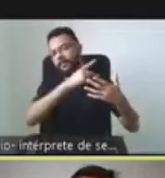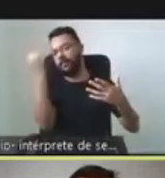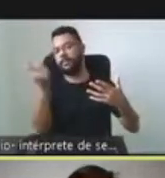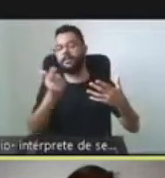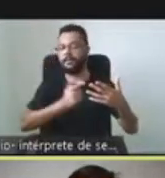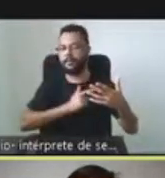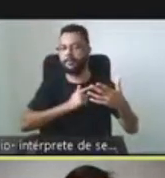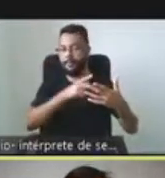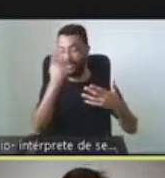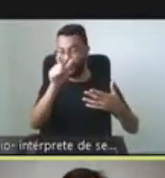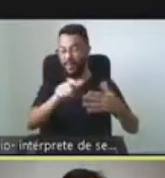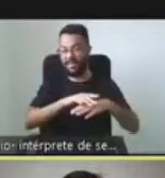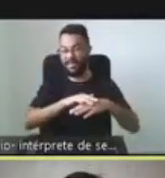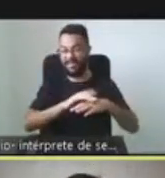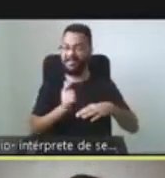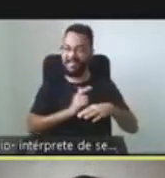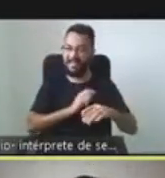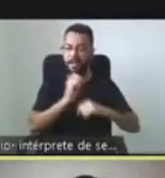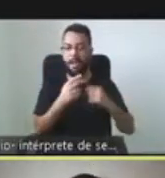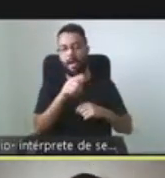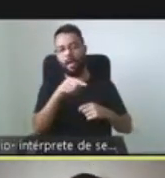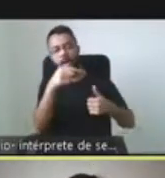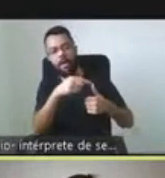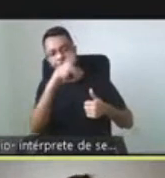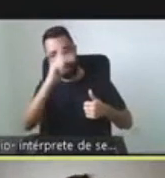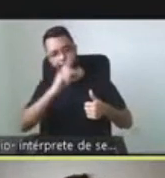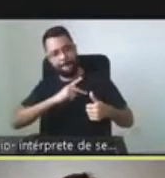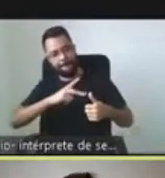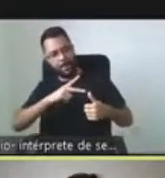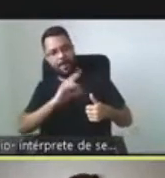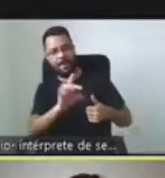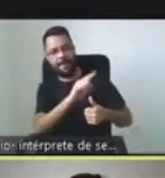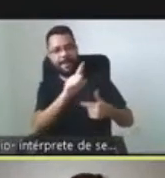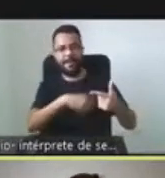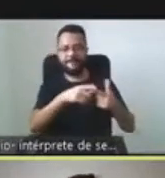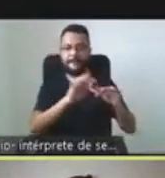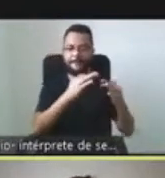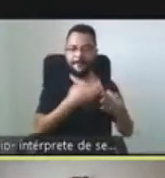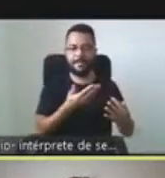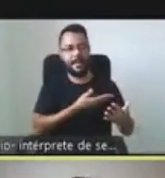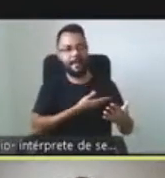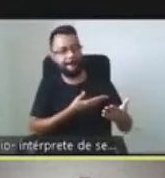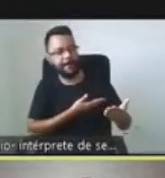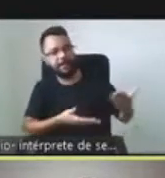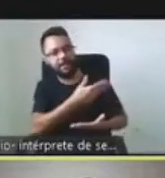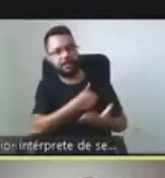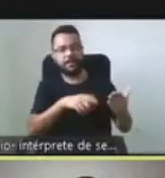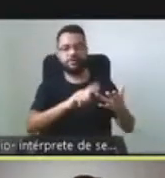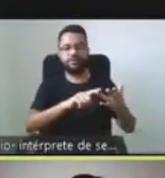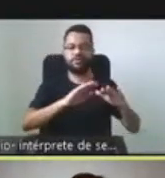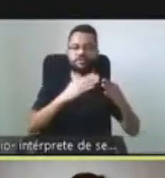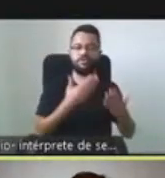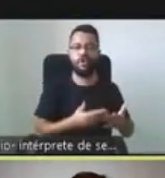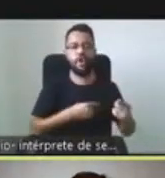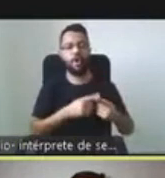enfermedad rara se mueve. Ella como persona, ella en la familia, ella con los amigos, en la escuela, en sus relaciones con los